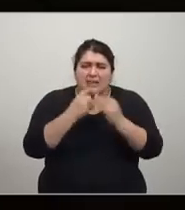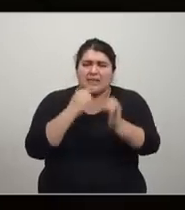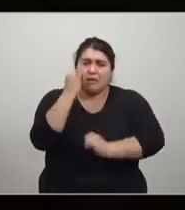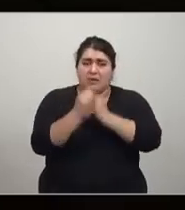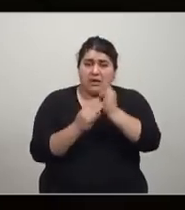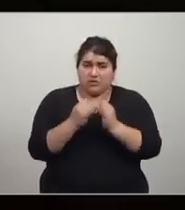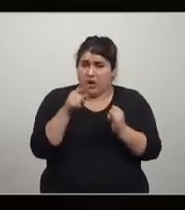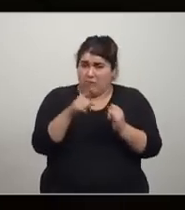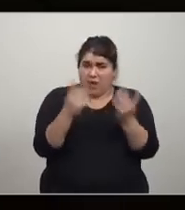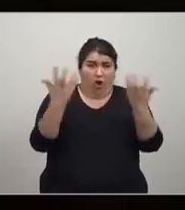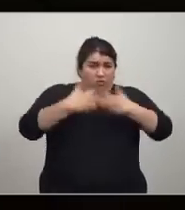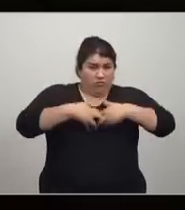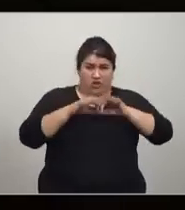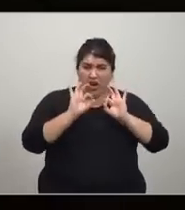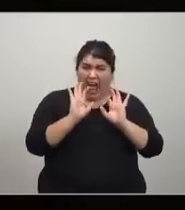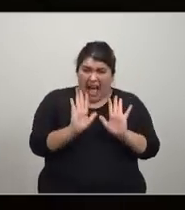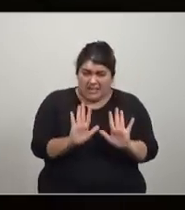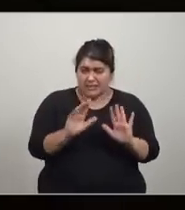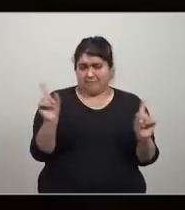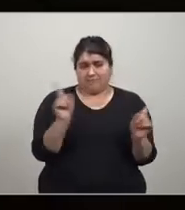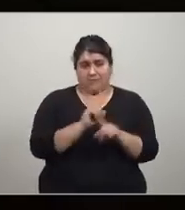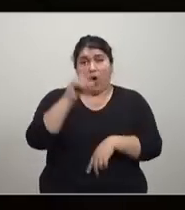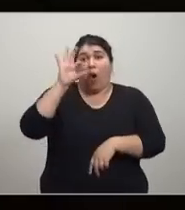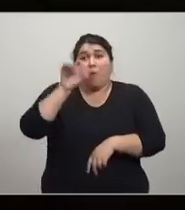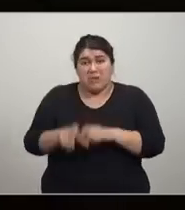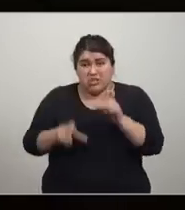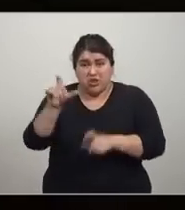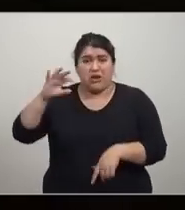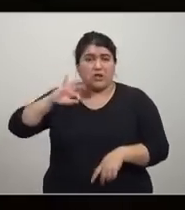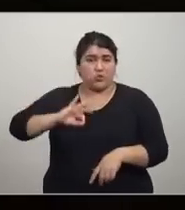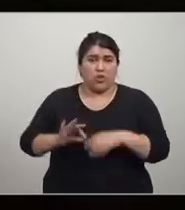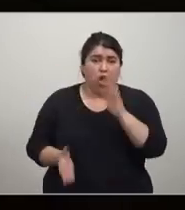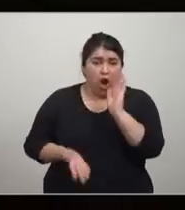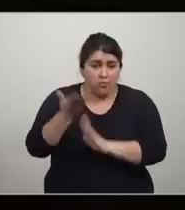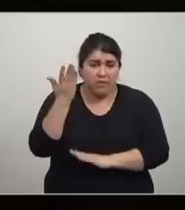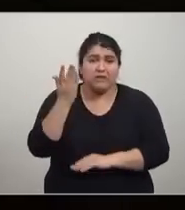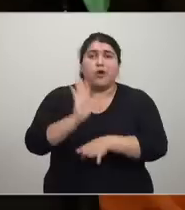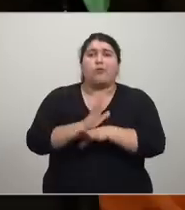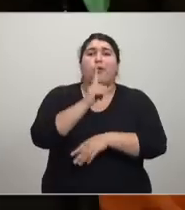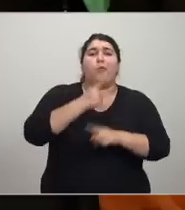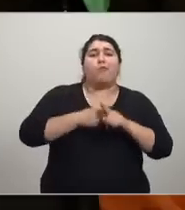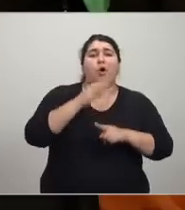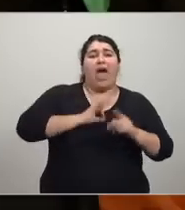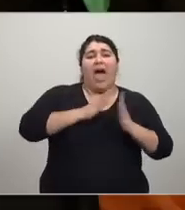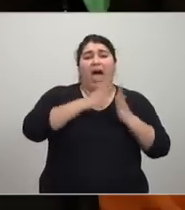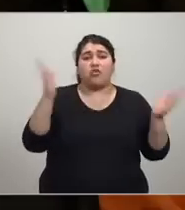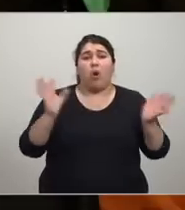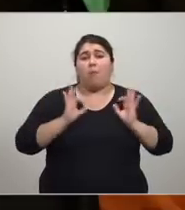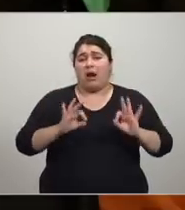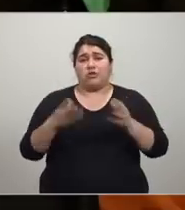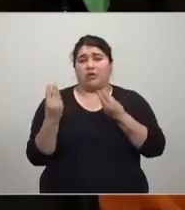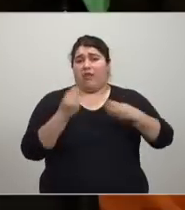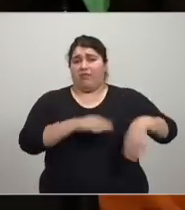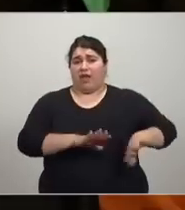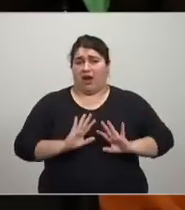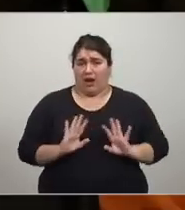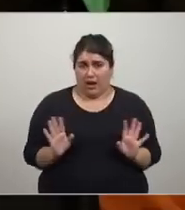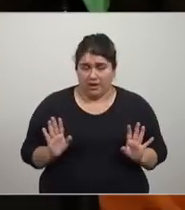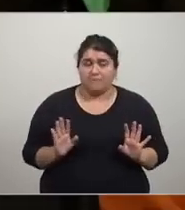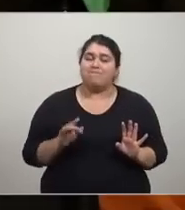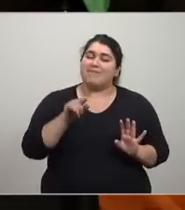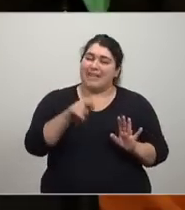funciona así. ¿A qué francés si le aumentan el sueldo va a dejar de sus vacaciones anuales? Todo esto tiene